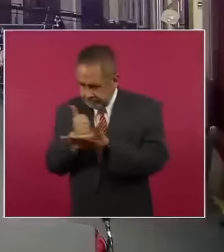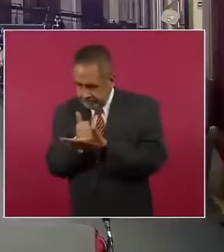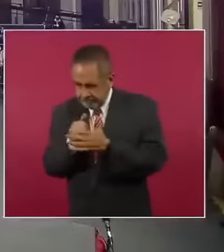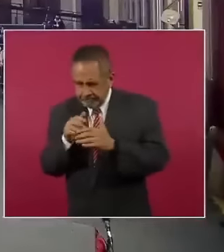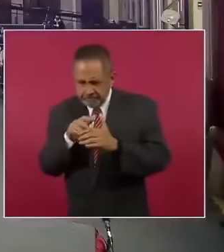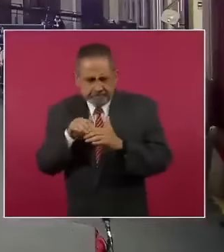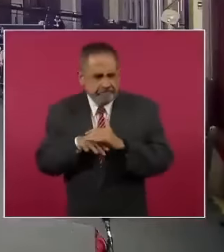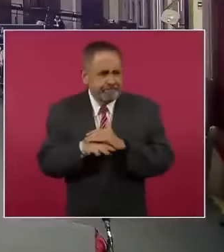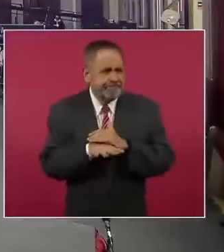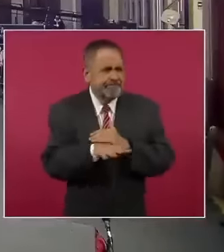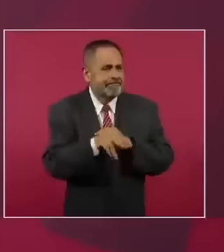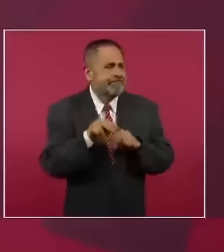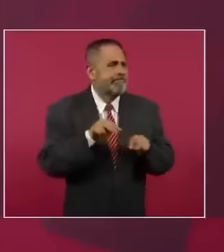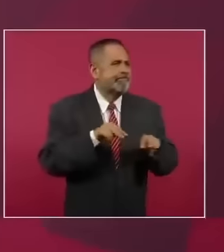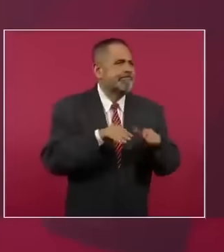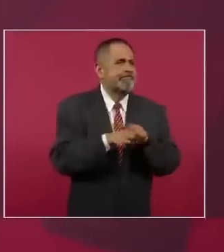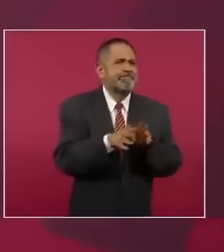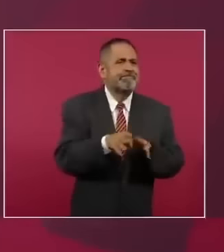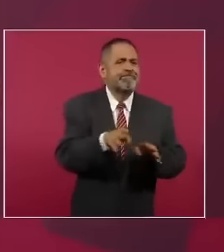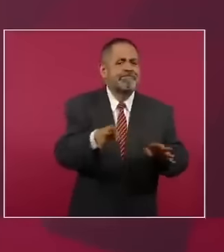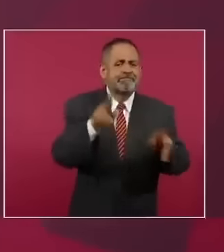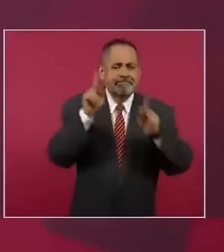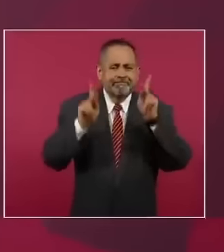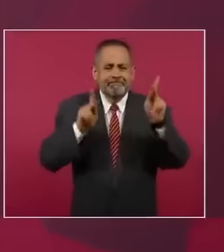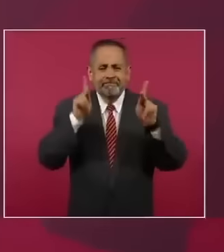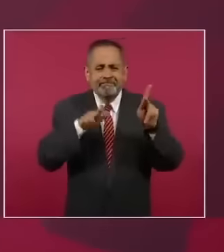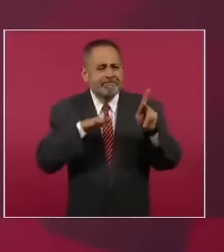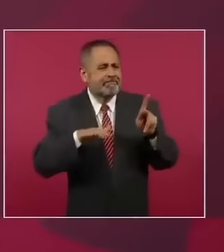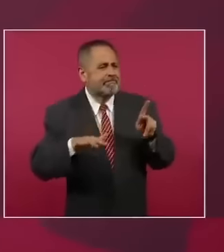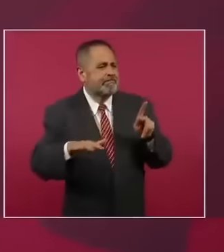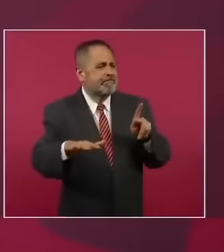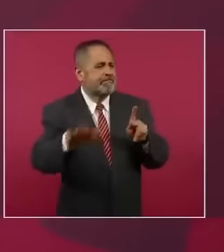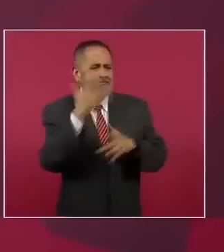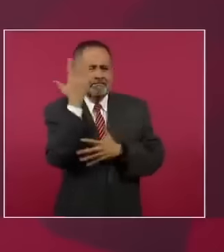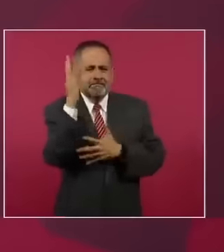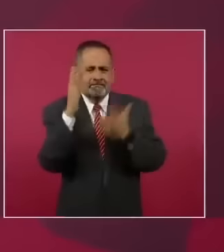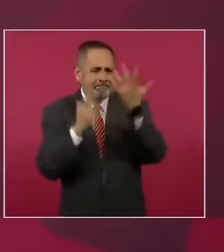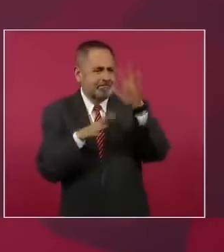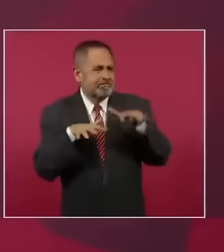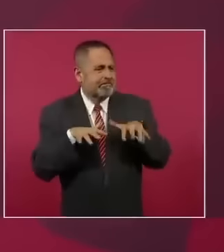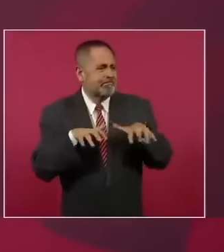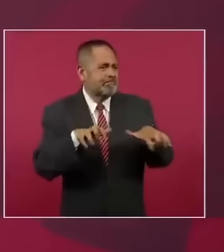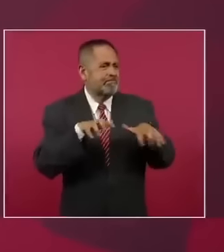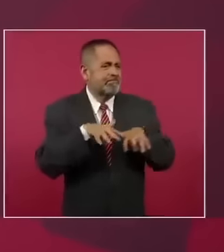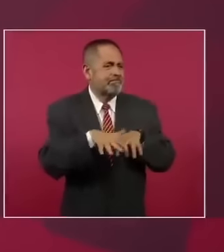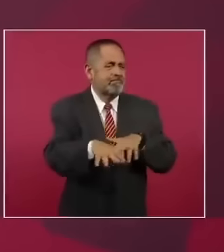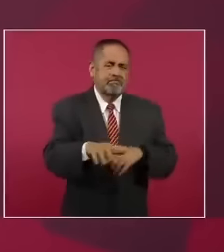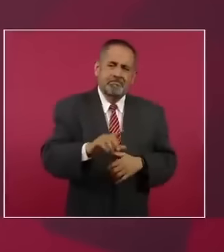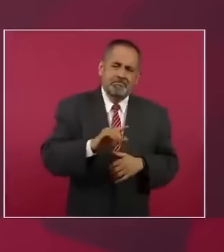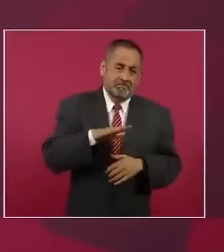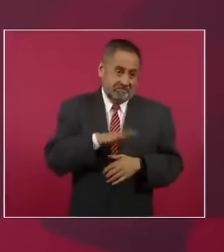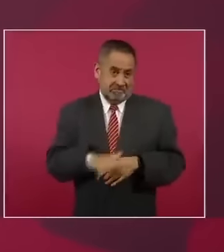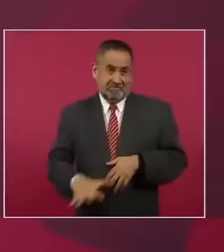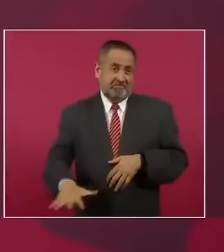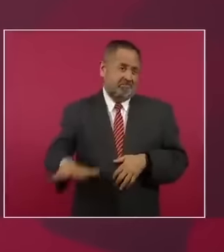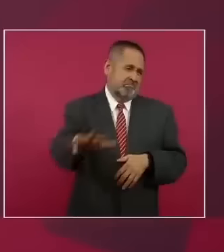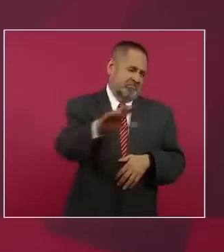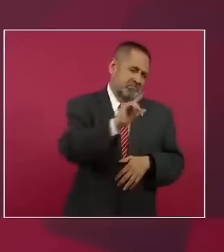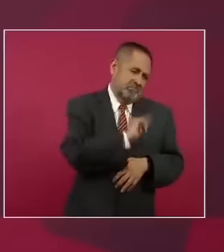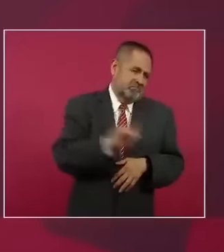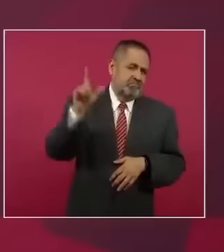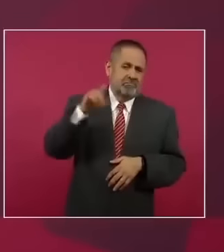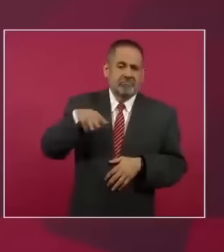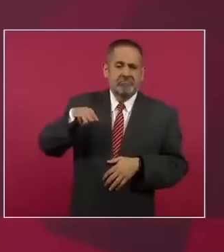el territorio en lo que fue la gran nación maya,